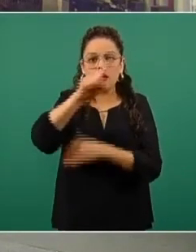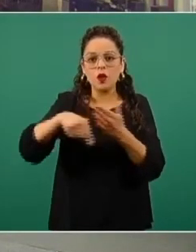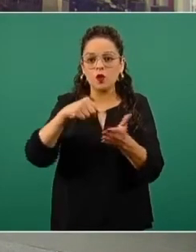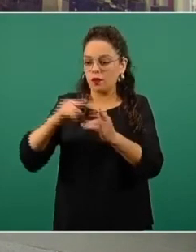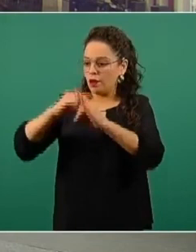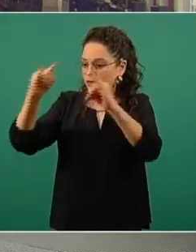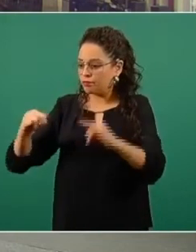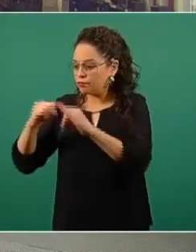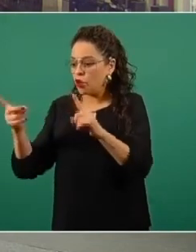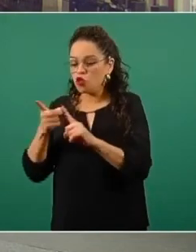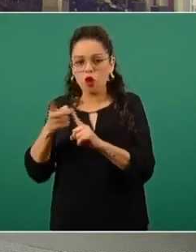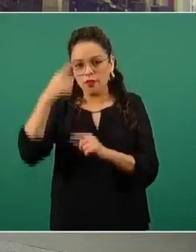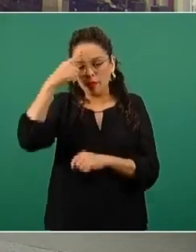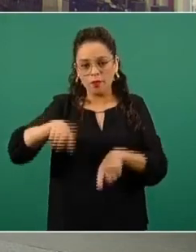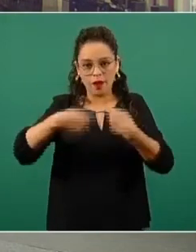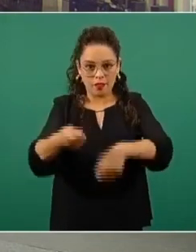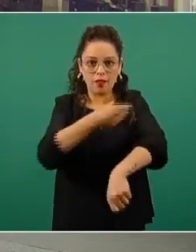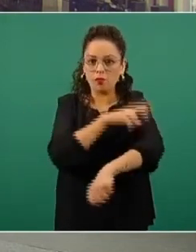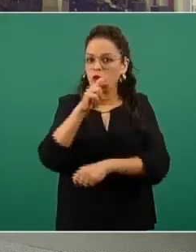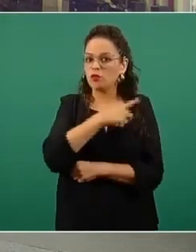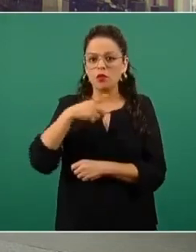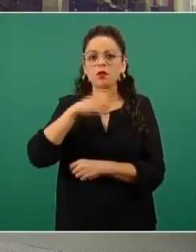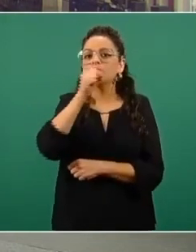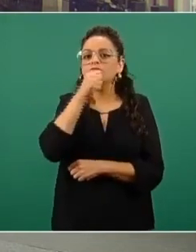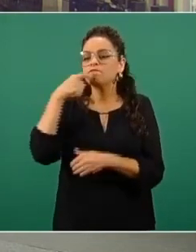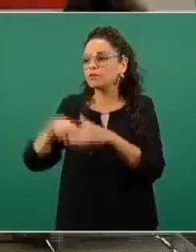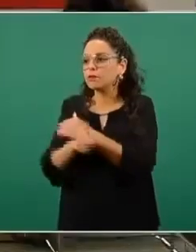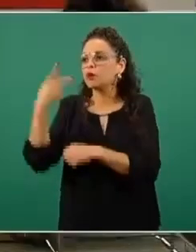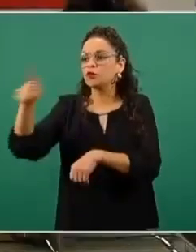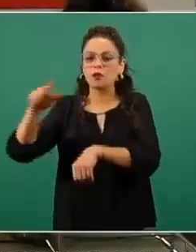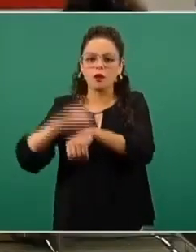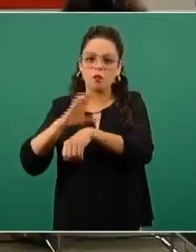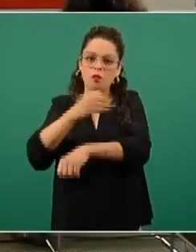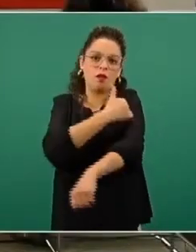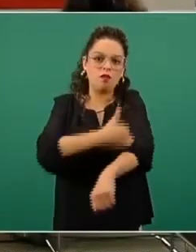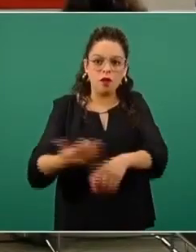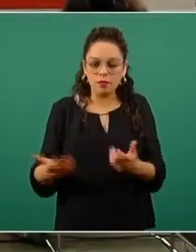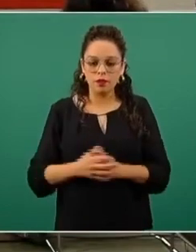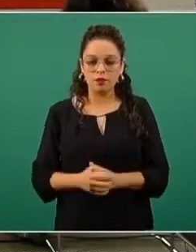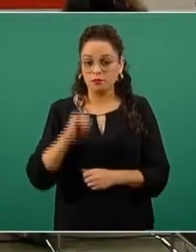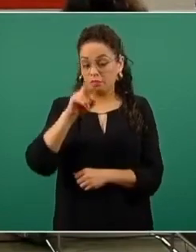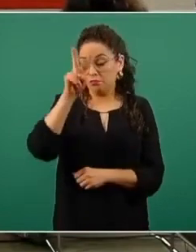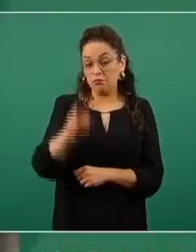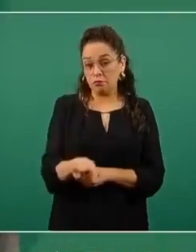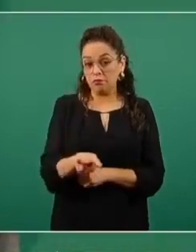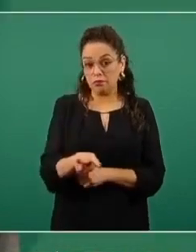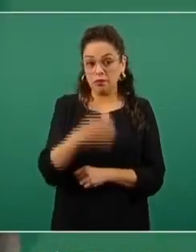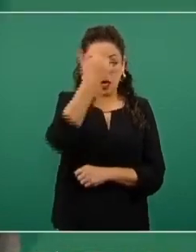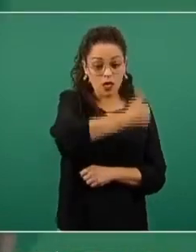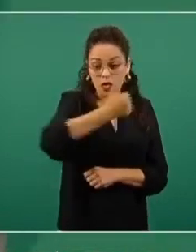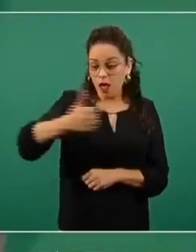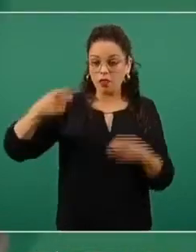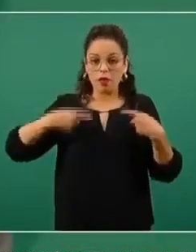debe filtrarla a sus amigos o a sus cuates. Por supuesto, es una responsabilidad de toda persona que tenga en su